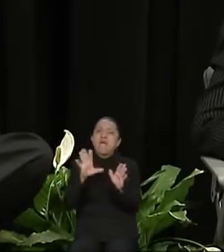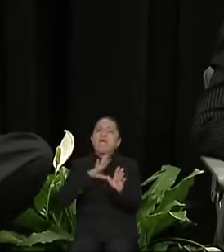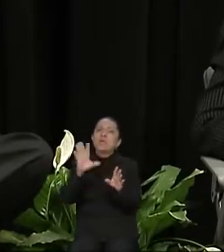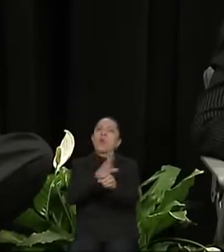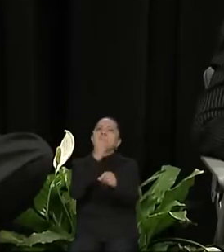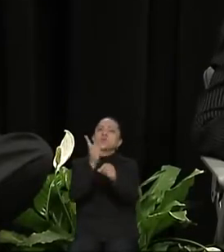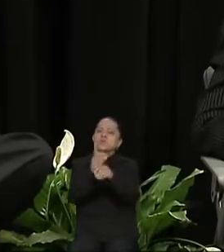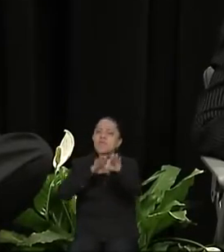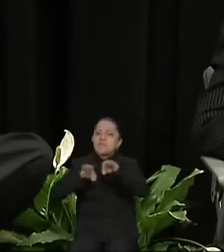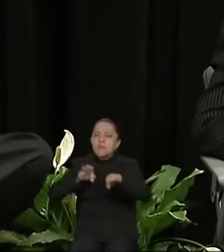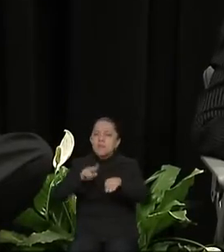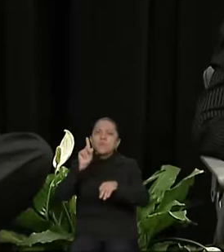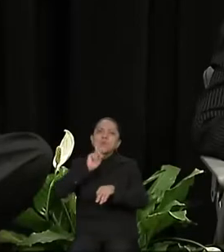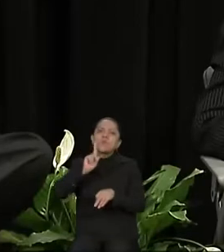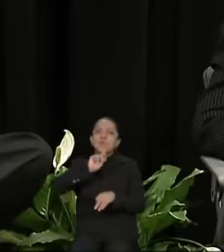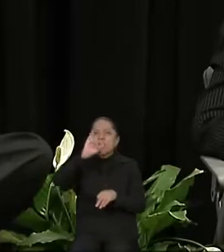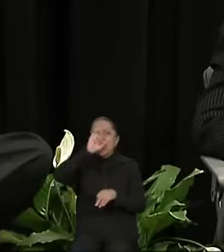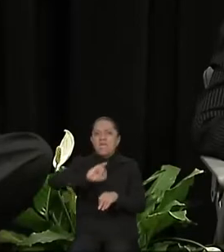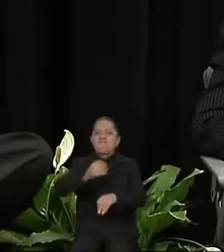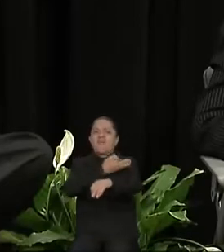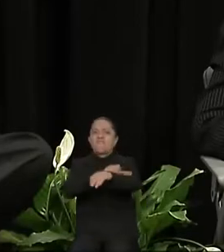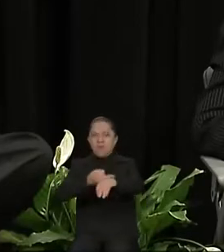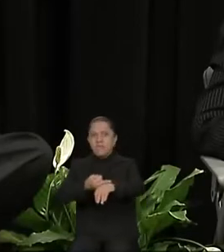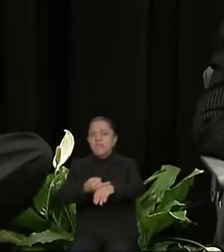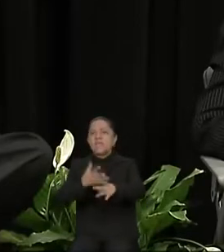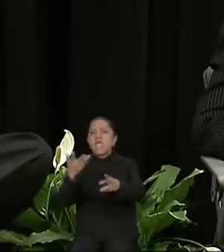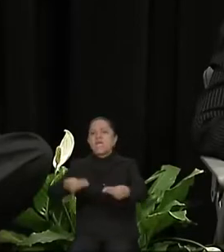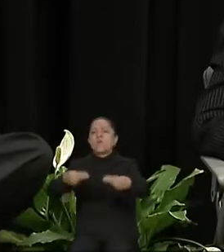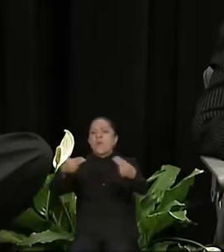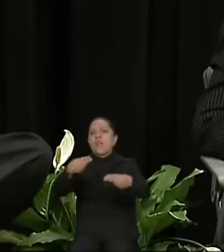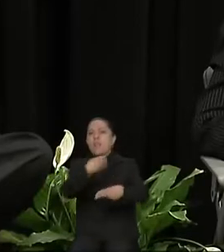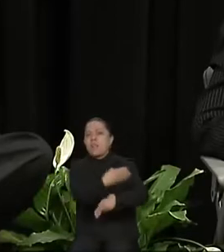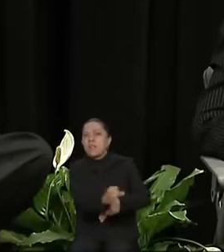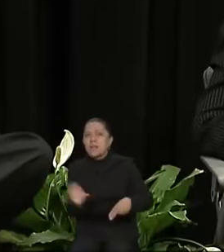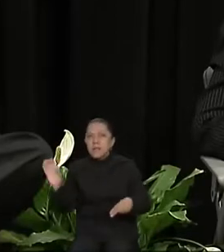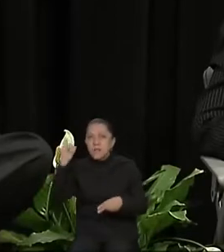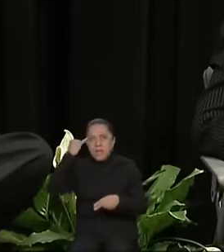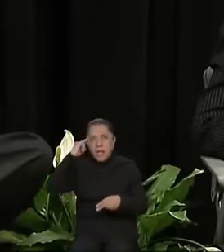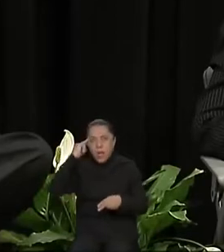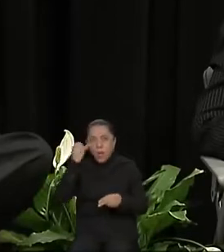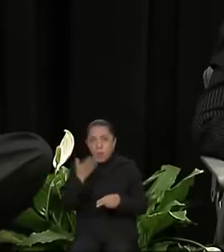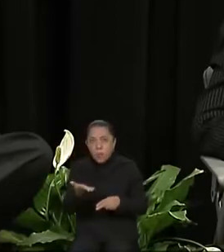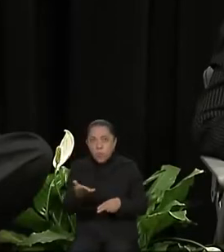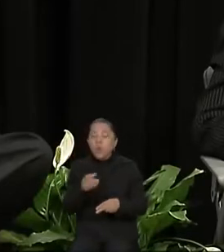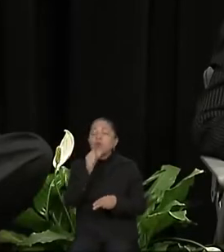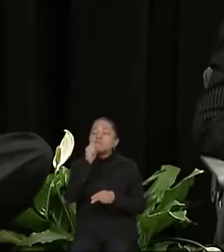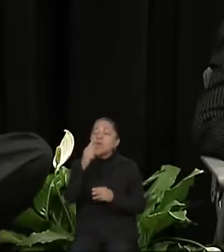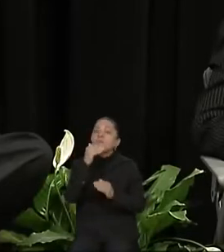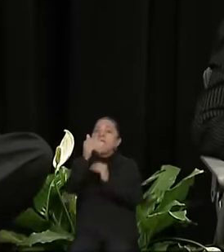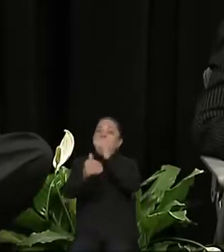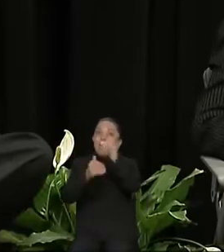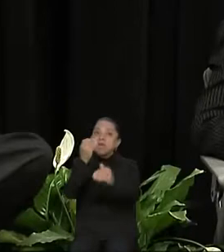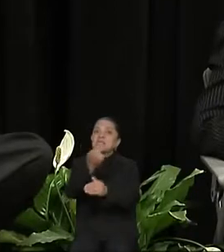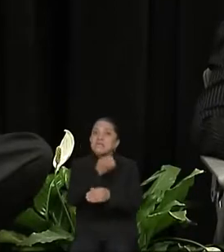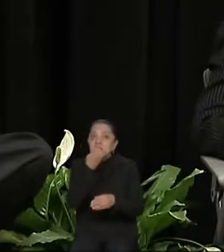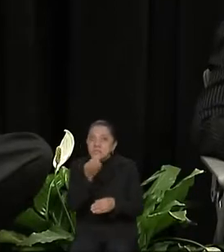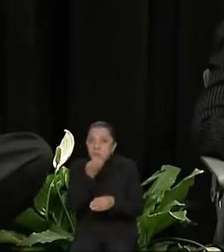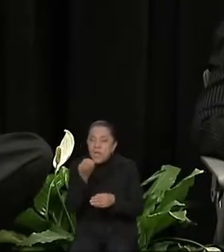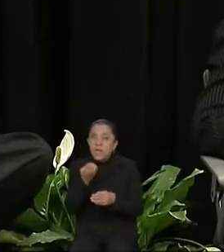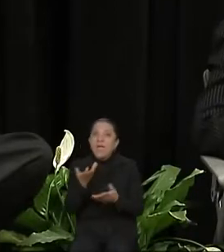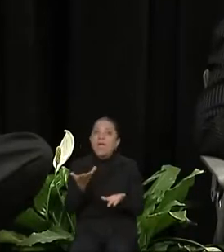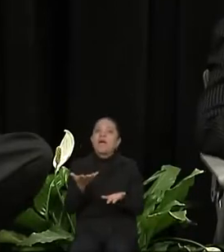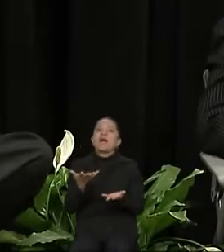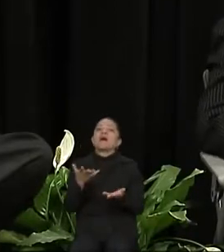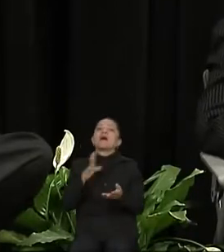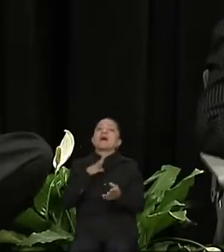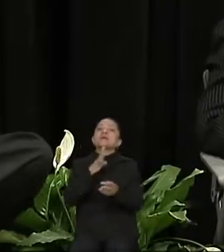campo. El poder avanzar también a que haya un avance en la escolaridad, el que se tenga la oportunidad de contar con el nivel